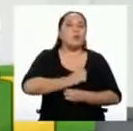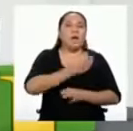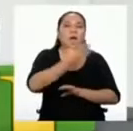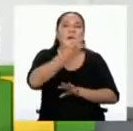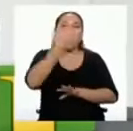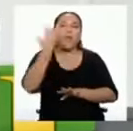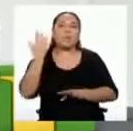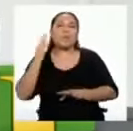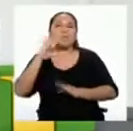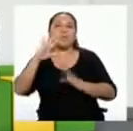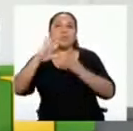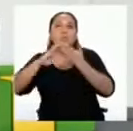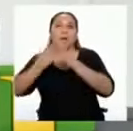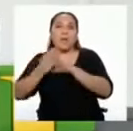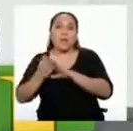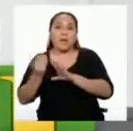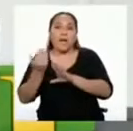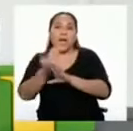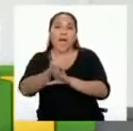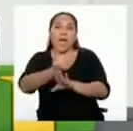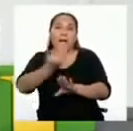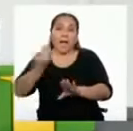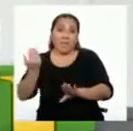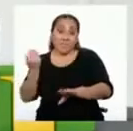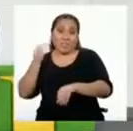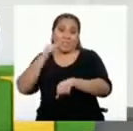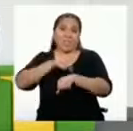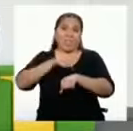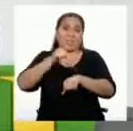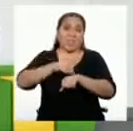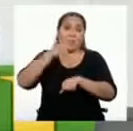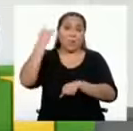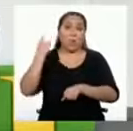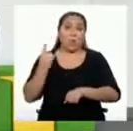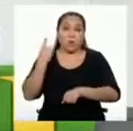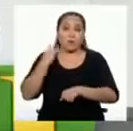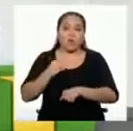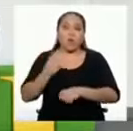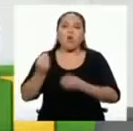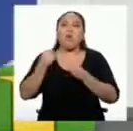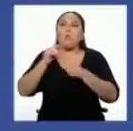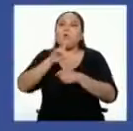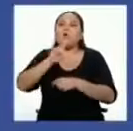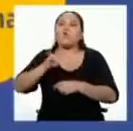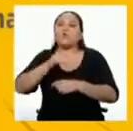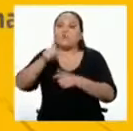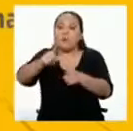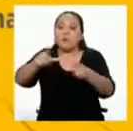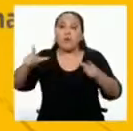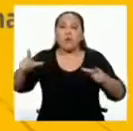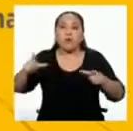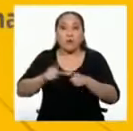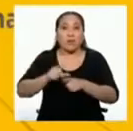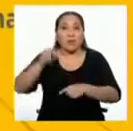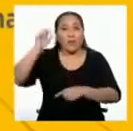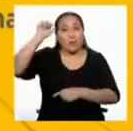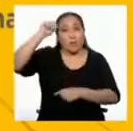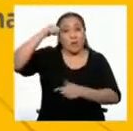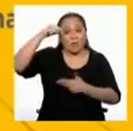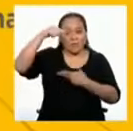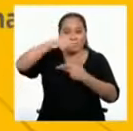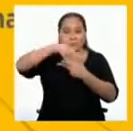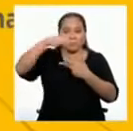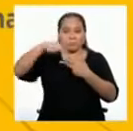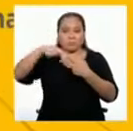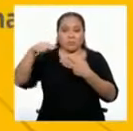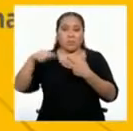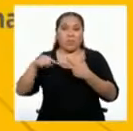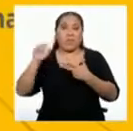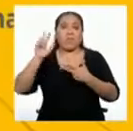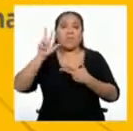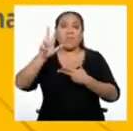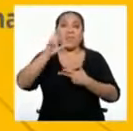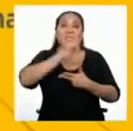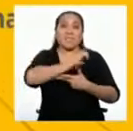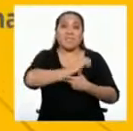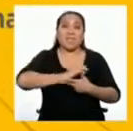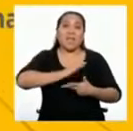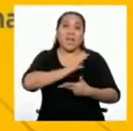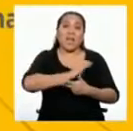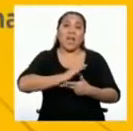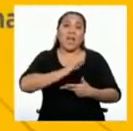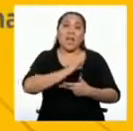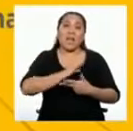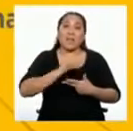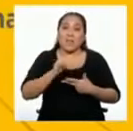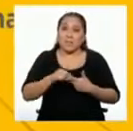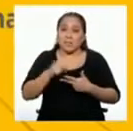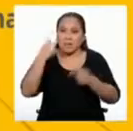barrio o comunidad antes del estado de emergencia en cuanto al uso de espacios públicos. ¿Recuerdas al menos tres comportamientos que veías en las